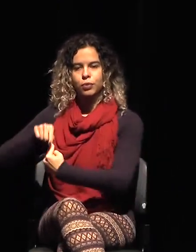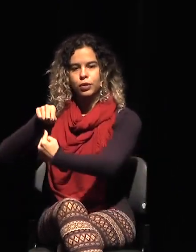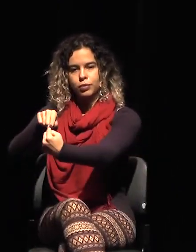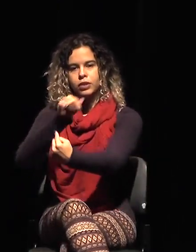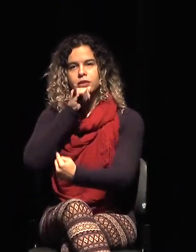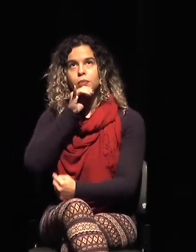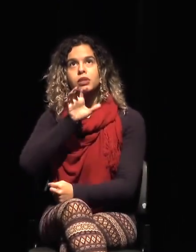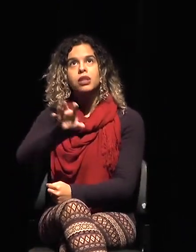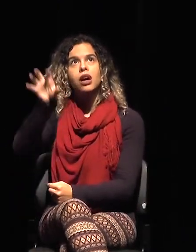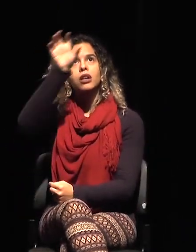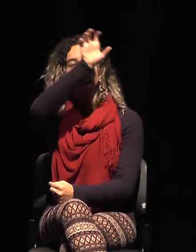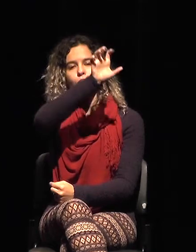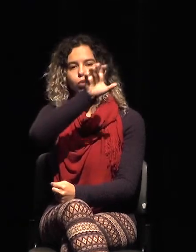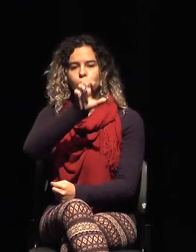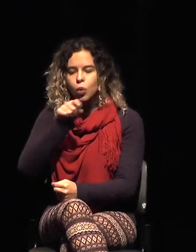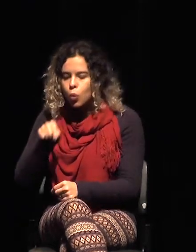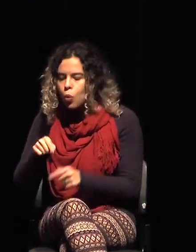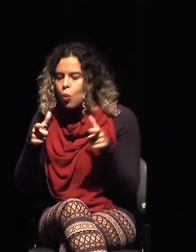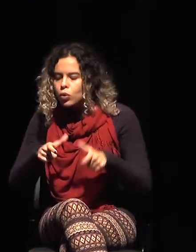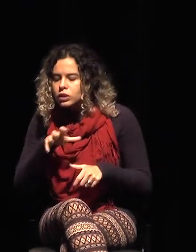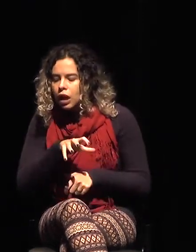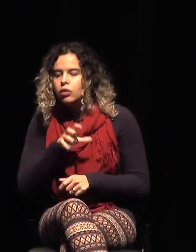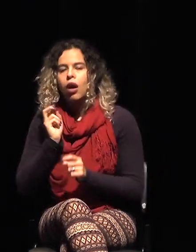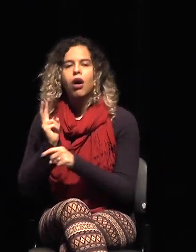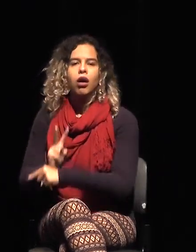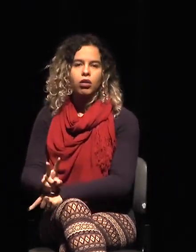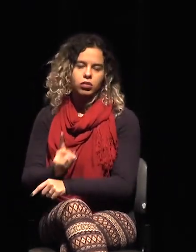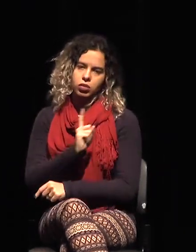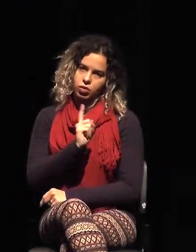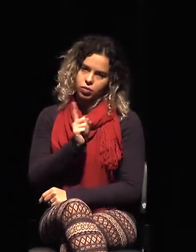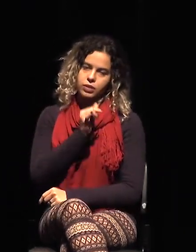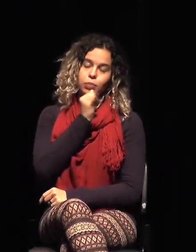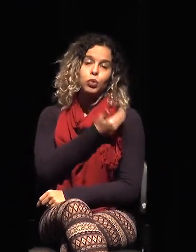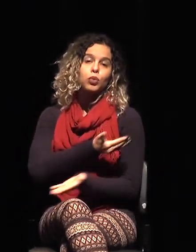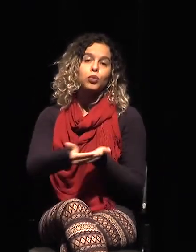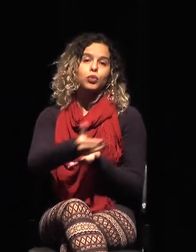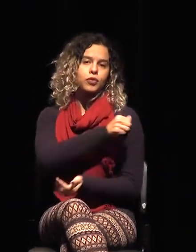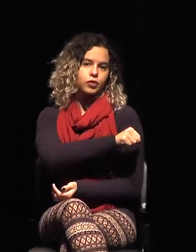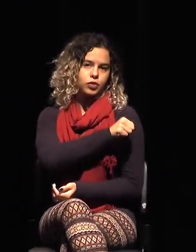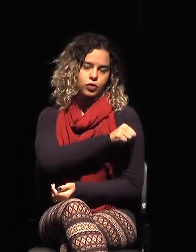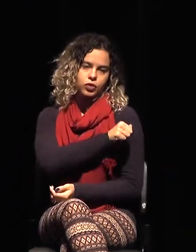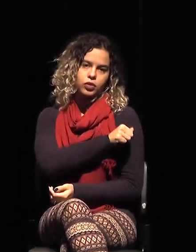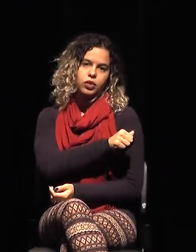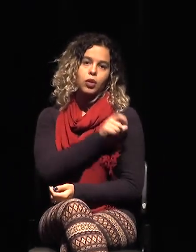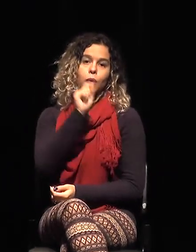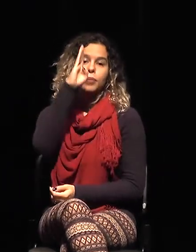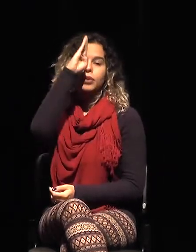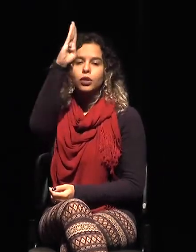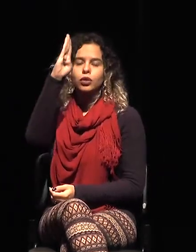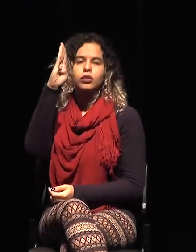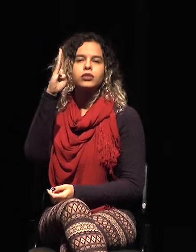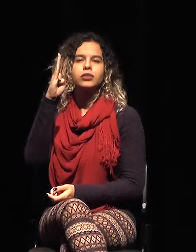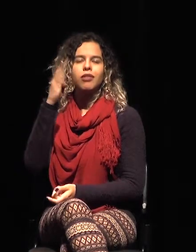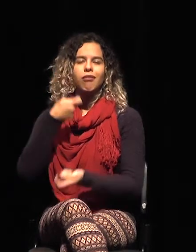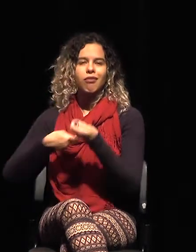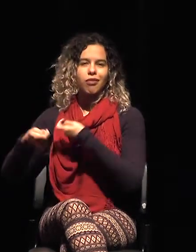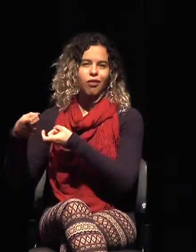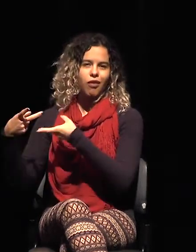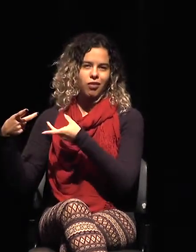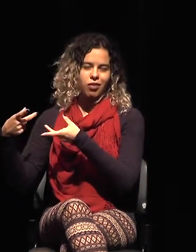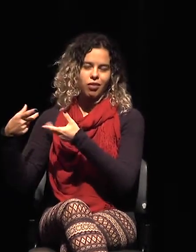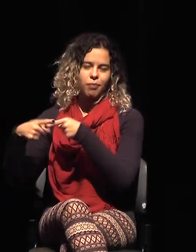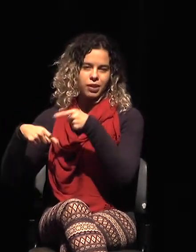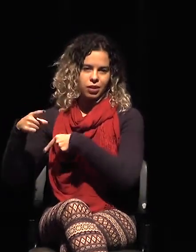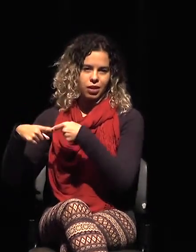empiezo hablando de Río de Janeiro, son las mercancías prioritares. ¿Qué serían mercancías prioritares? Son las que tienen un plazo de 8 a